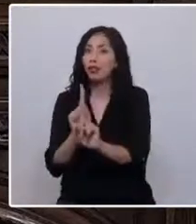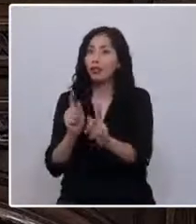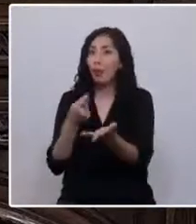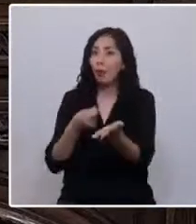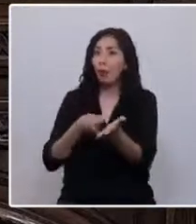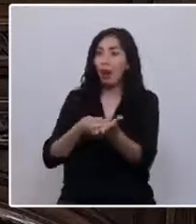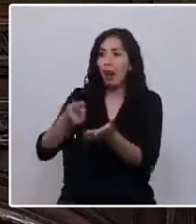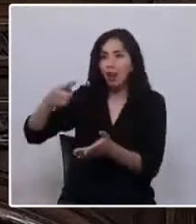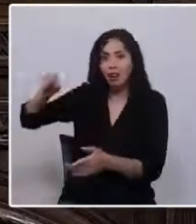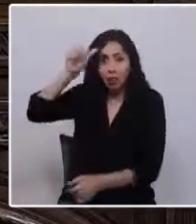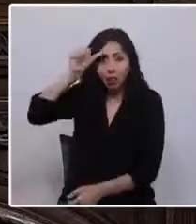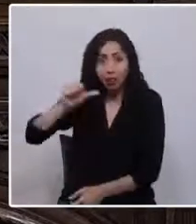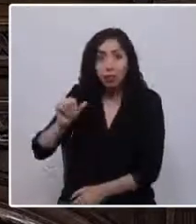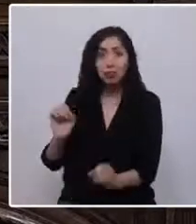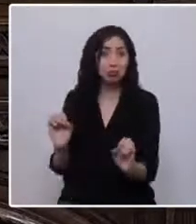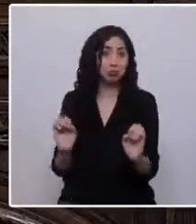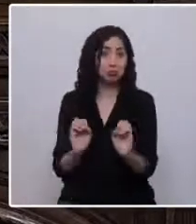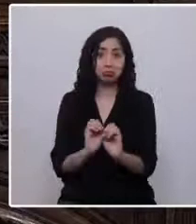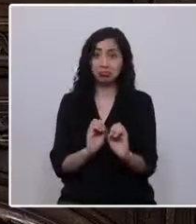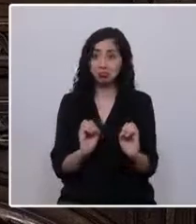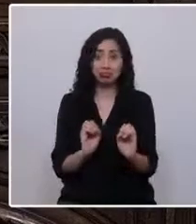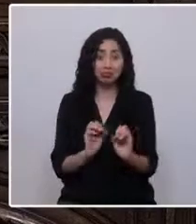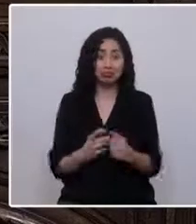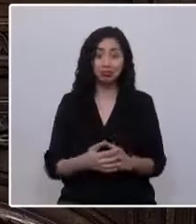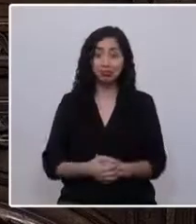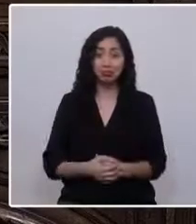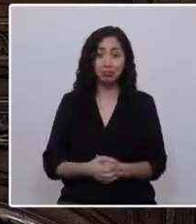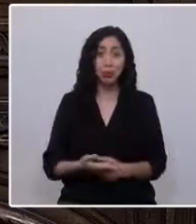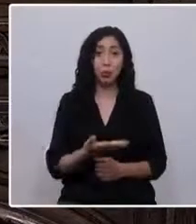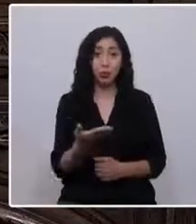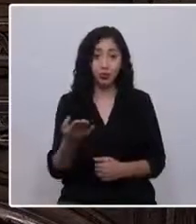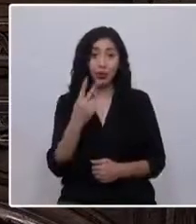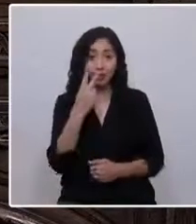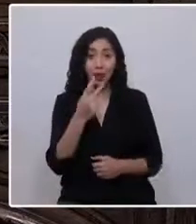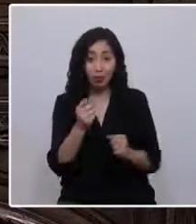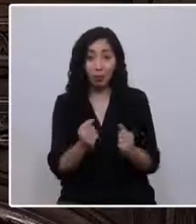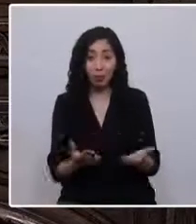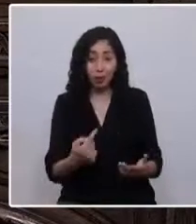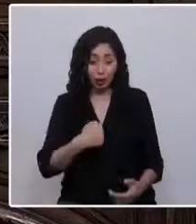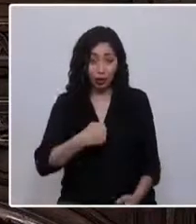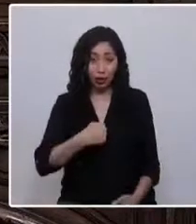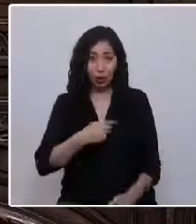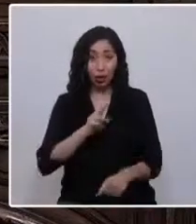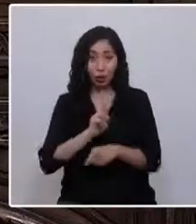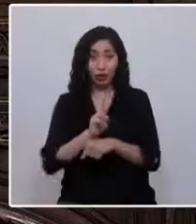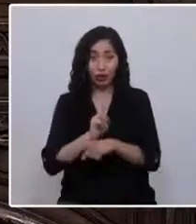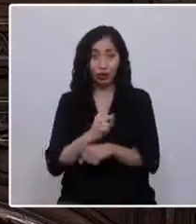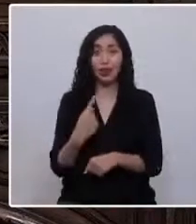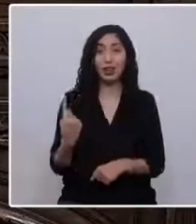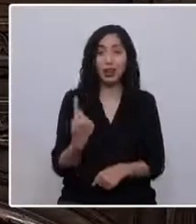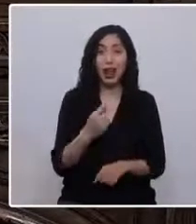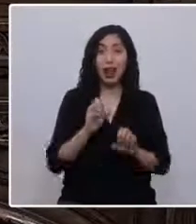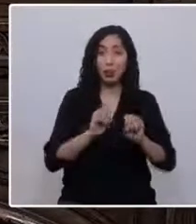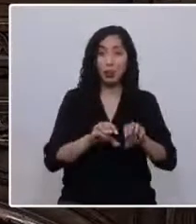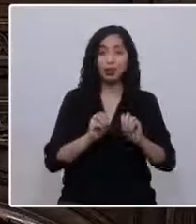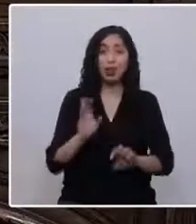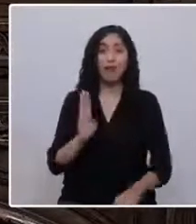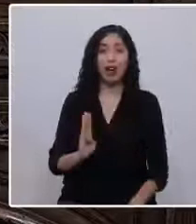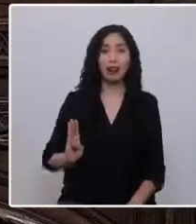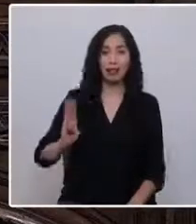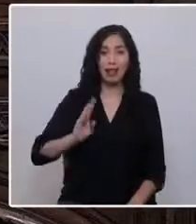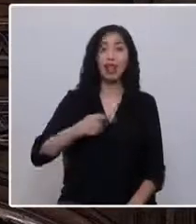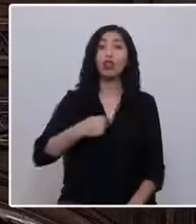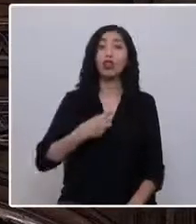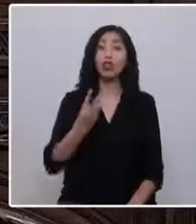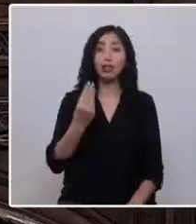pasa nada. Como pueden ver, soy profesora general básica, llevo 13 años